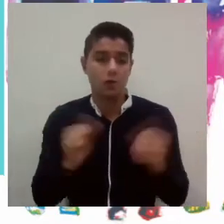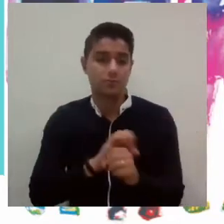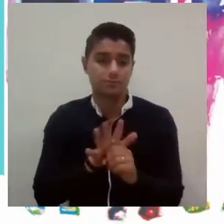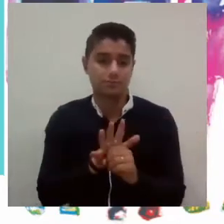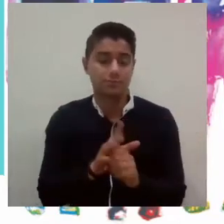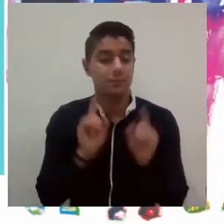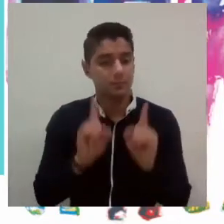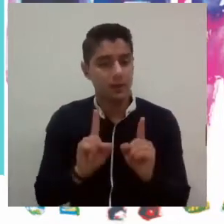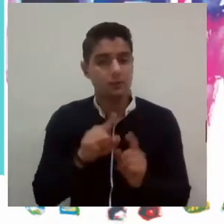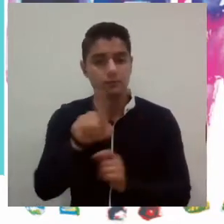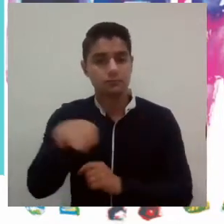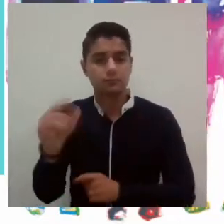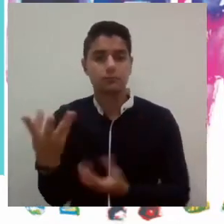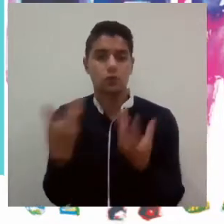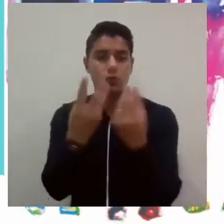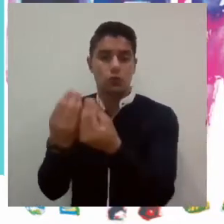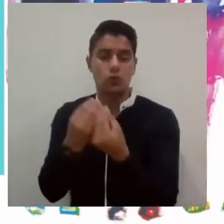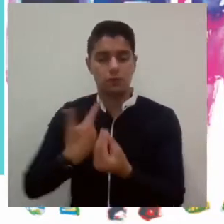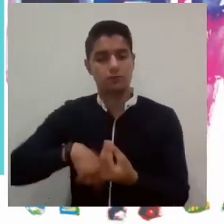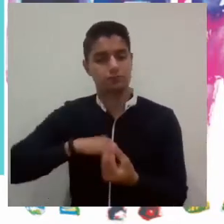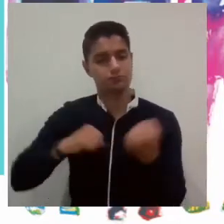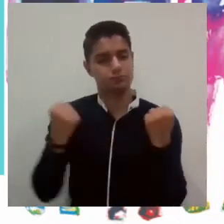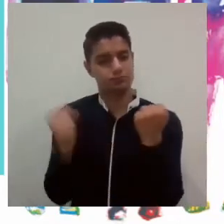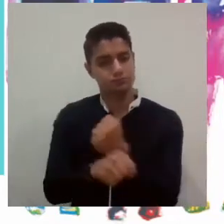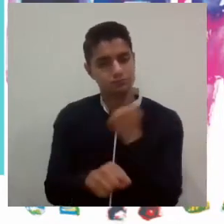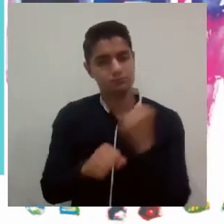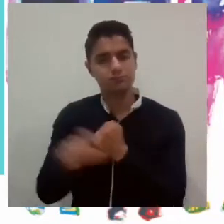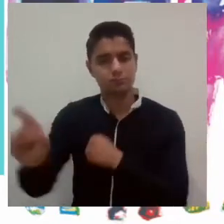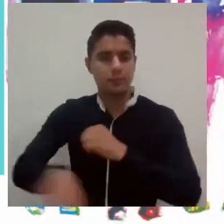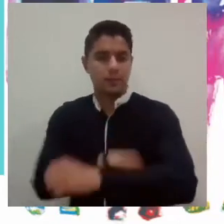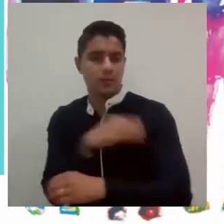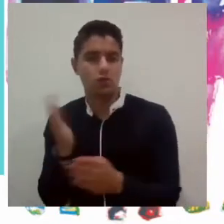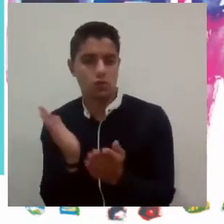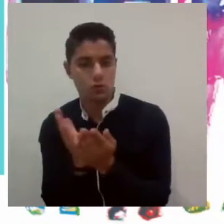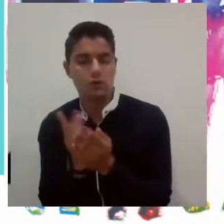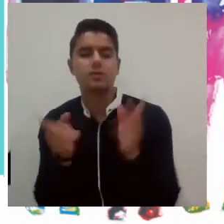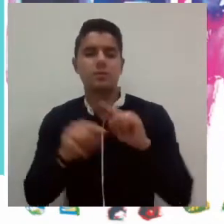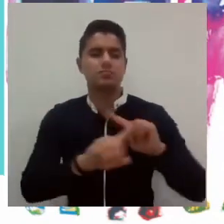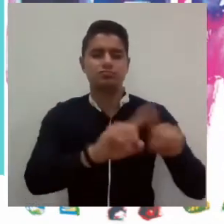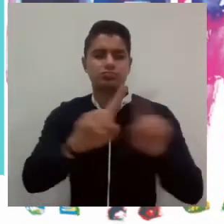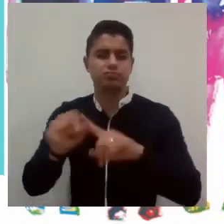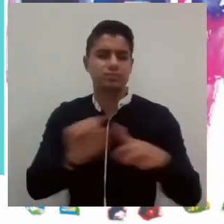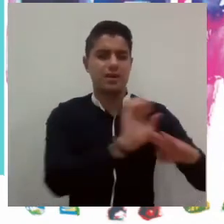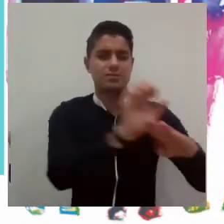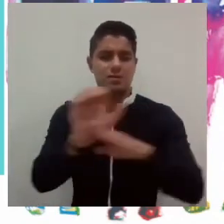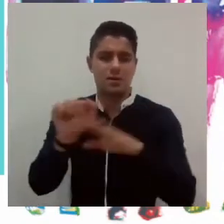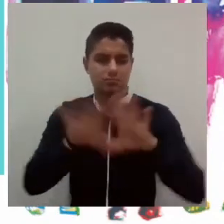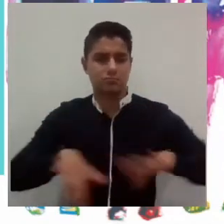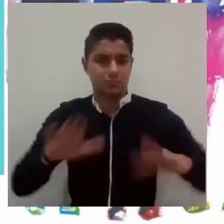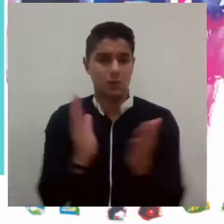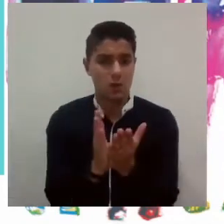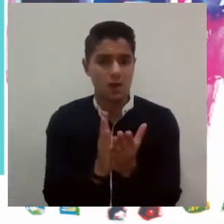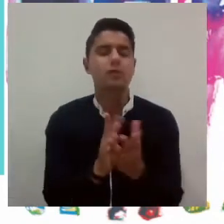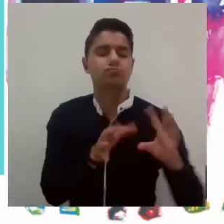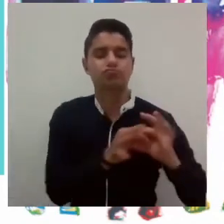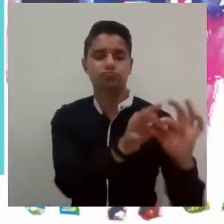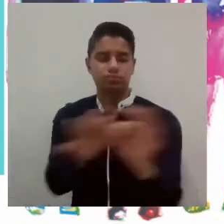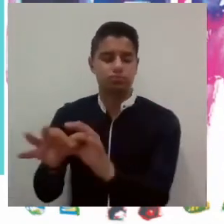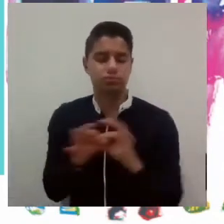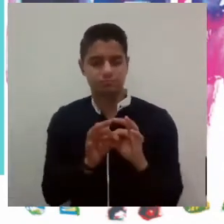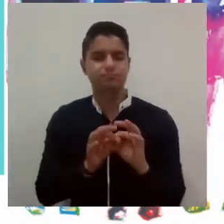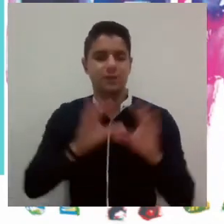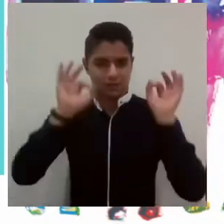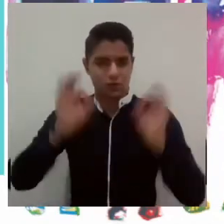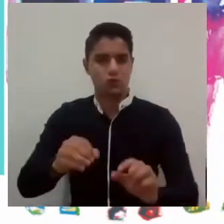pandemia, pero gracias al trabajo en equipo que realizamos con el Ministerio de Educación y con los diferentes actores del sector, vamos a